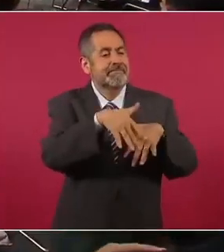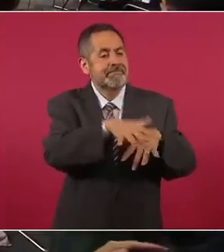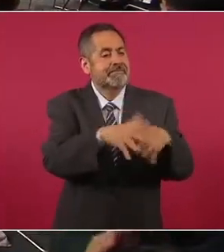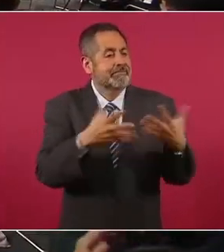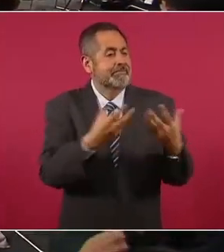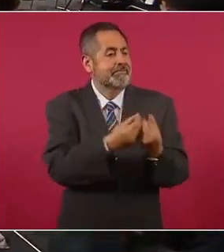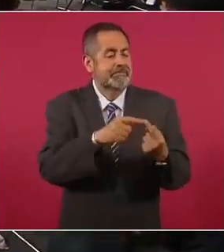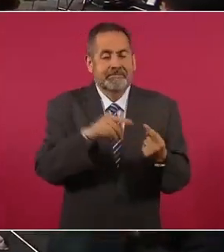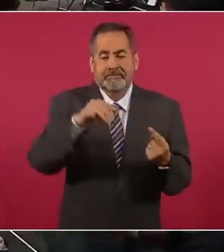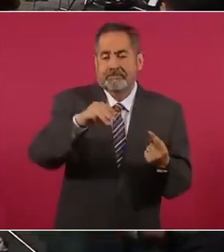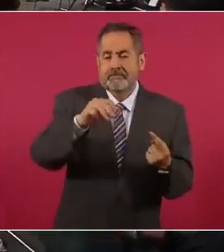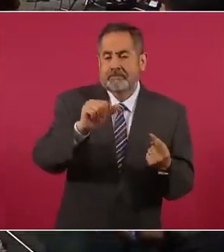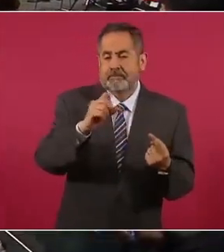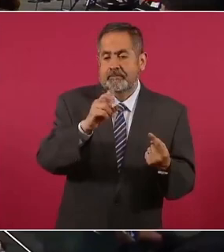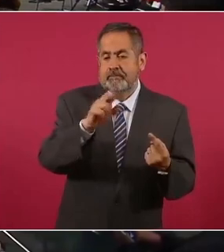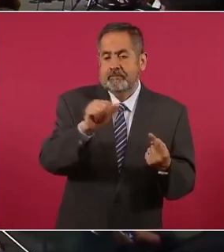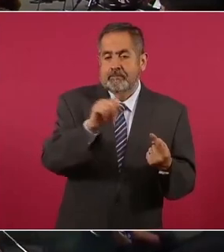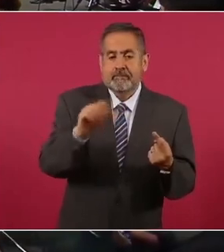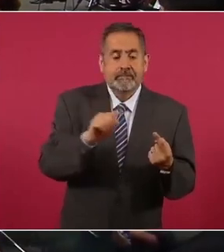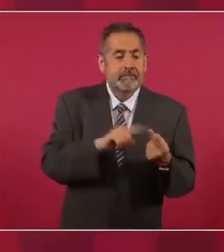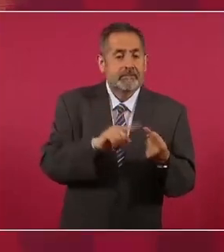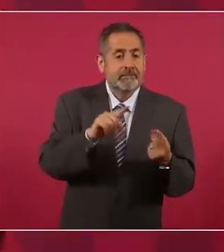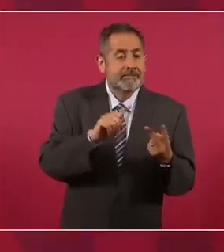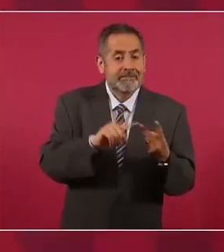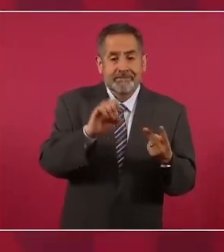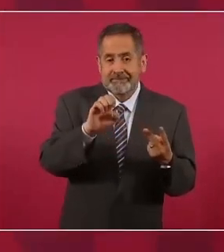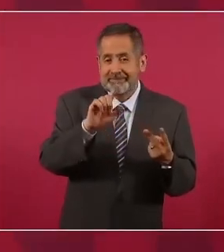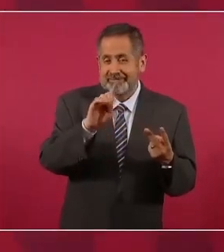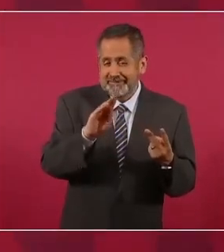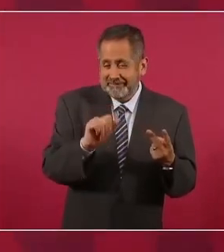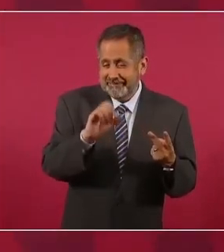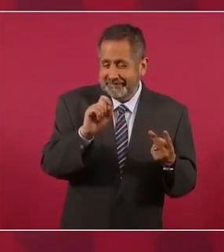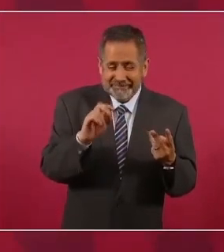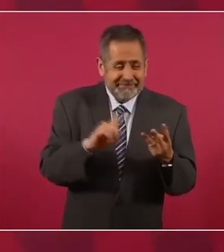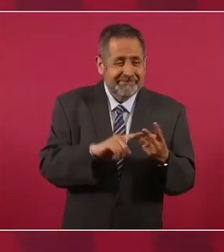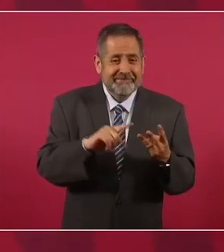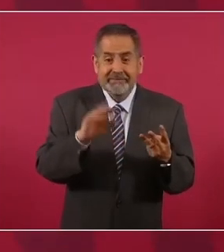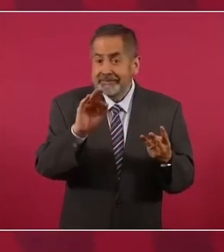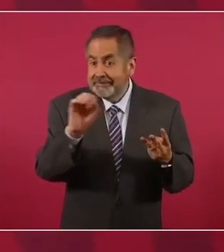Madrazo y El Vester y Fox y Chong